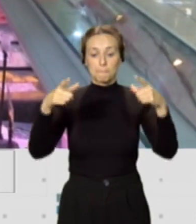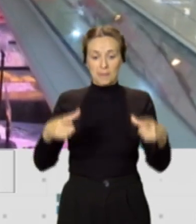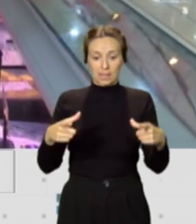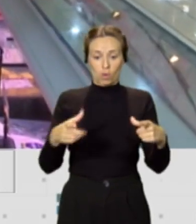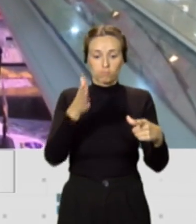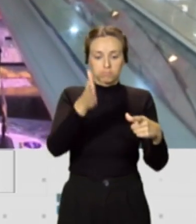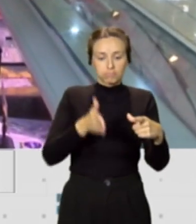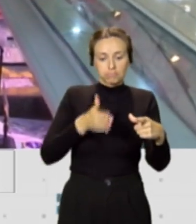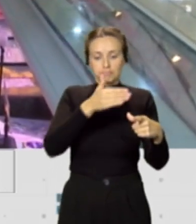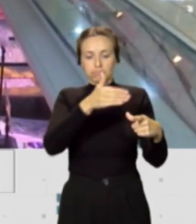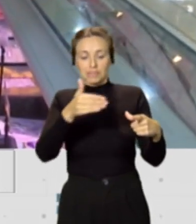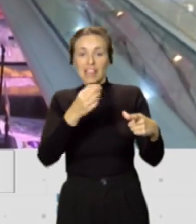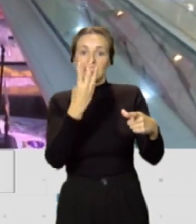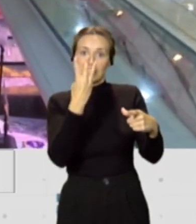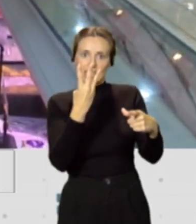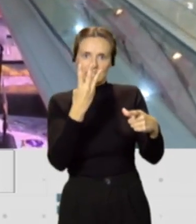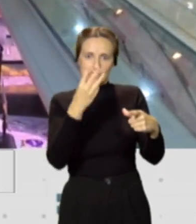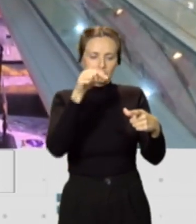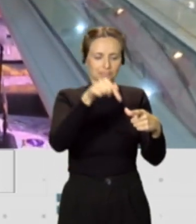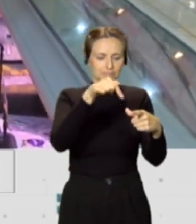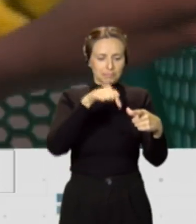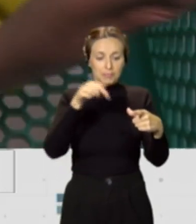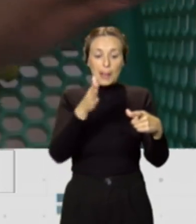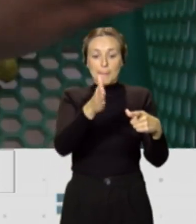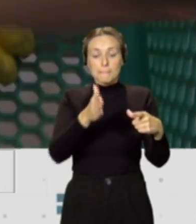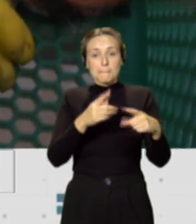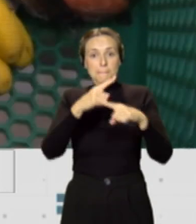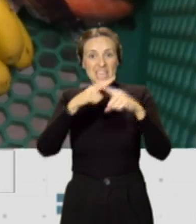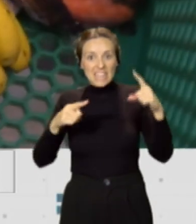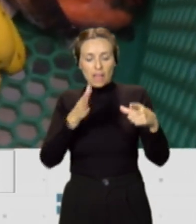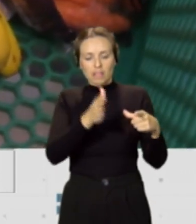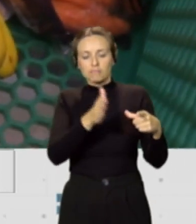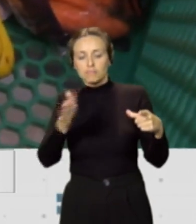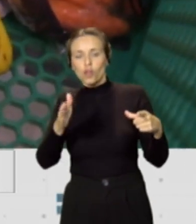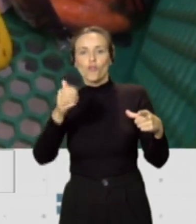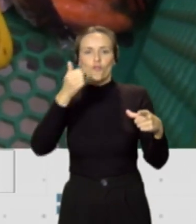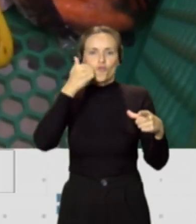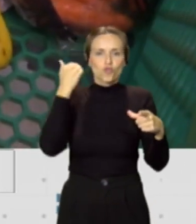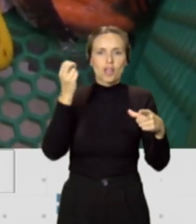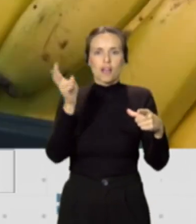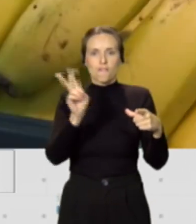plato en tres porciones, siempre la mitad del plato equivaldría a frutas, verduras,